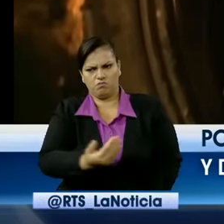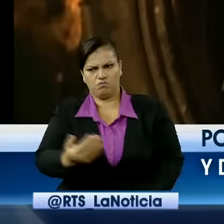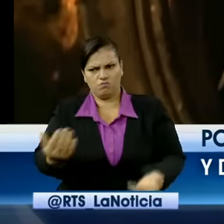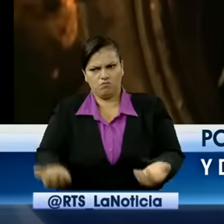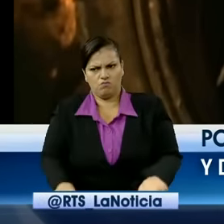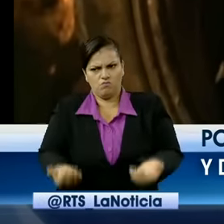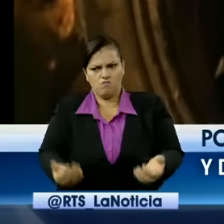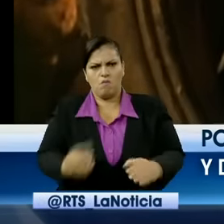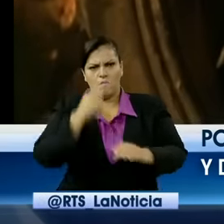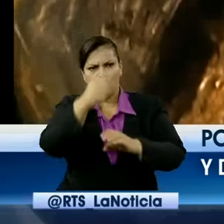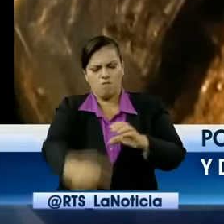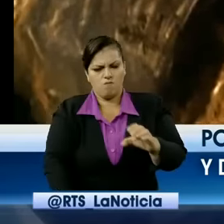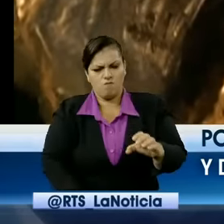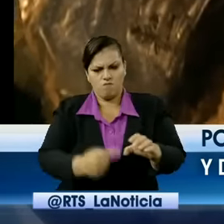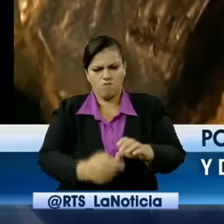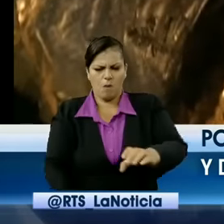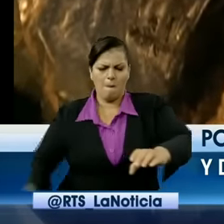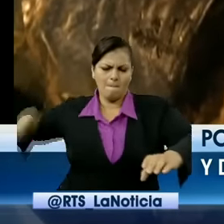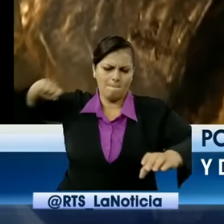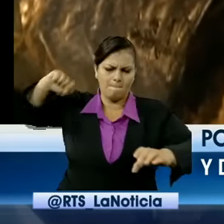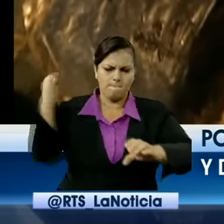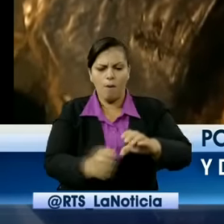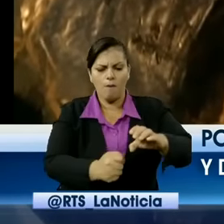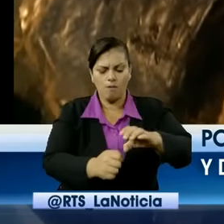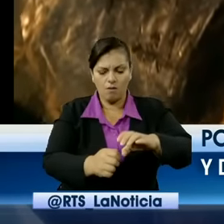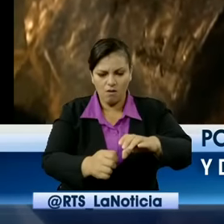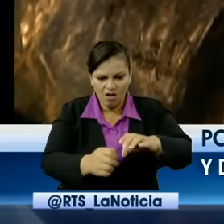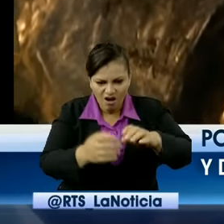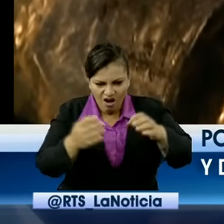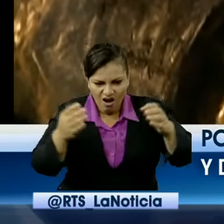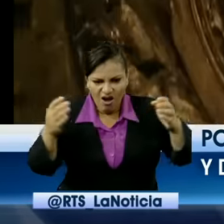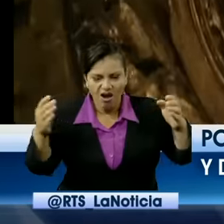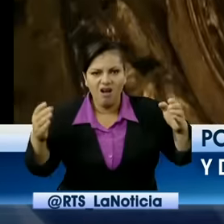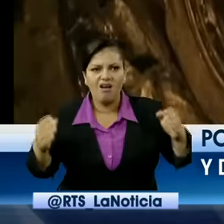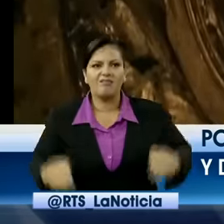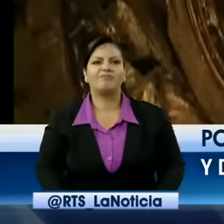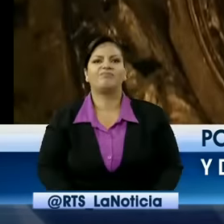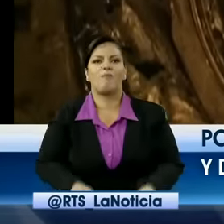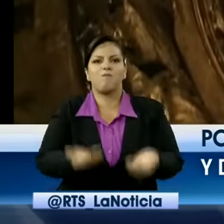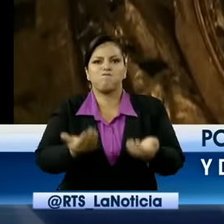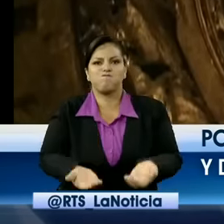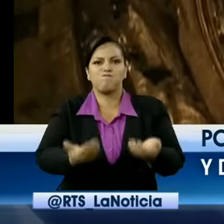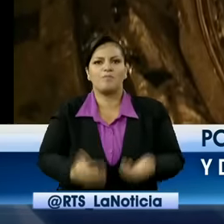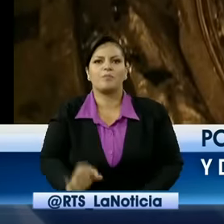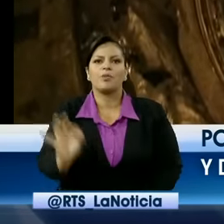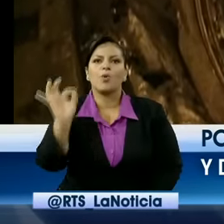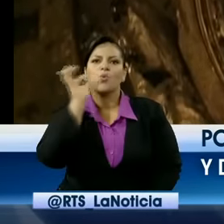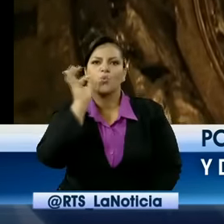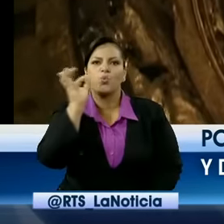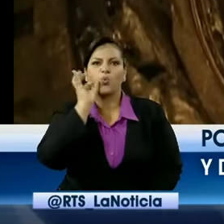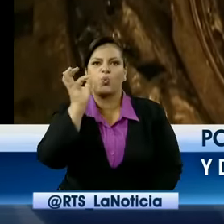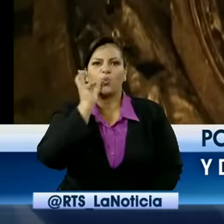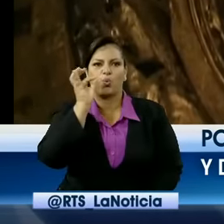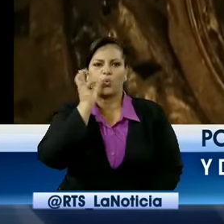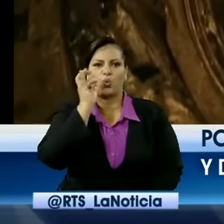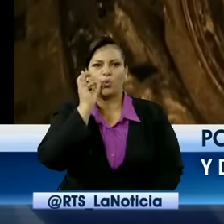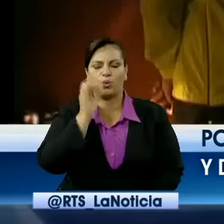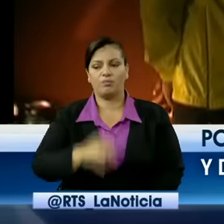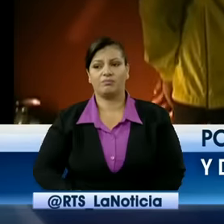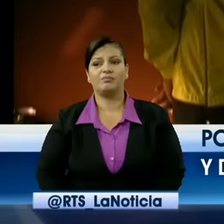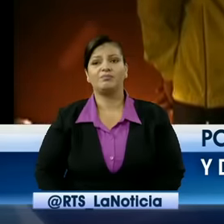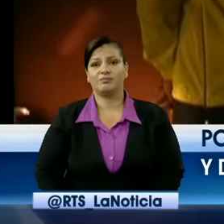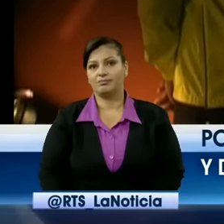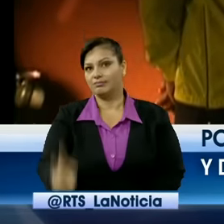envolturas forradas con cinta de embalaje. La prueba química dio positivo para marihuana. Aparentemente los sospechosos estaban llegando a realizar una